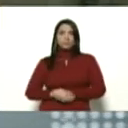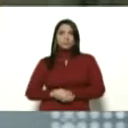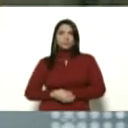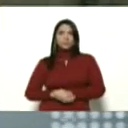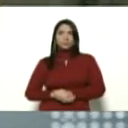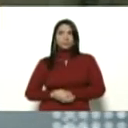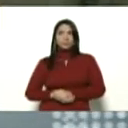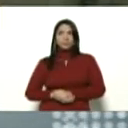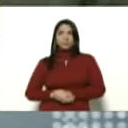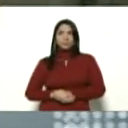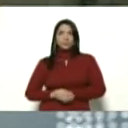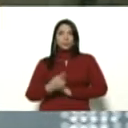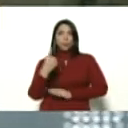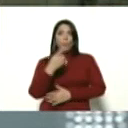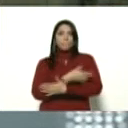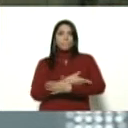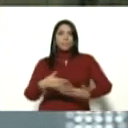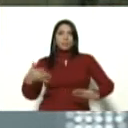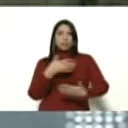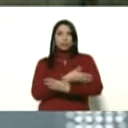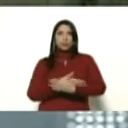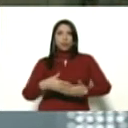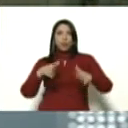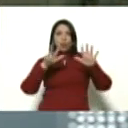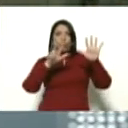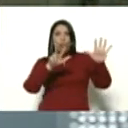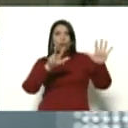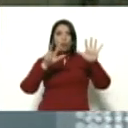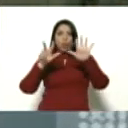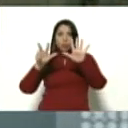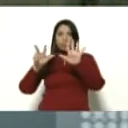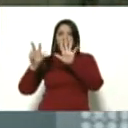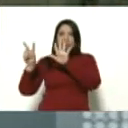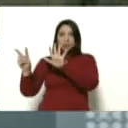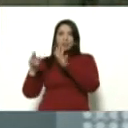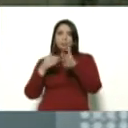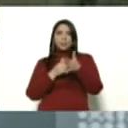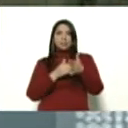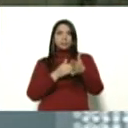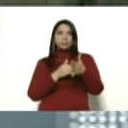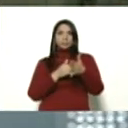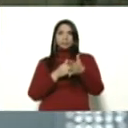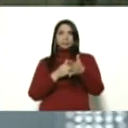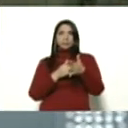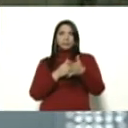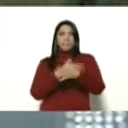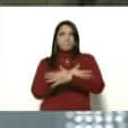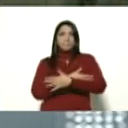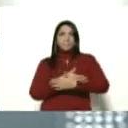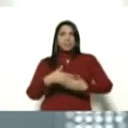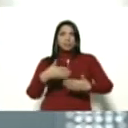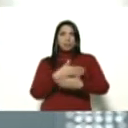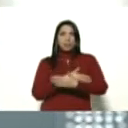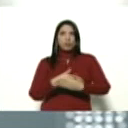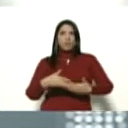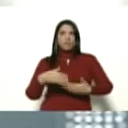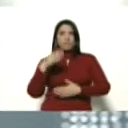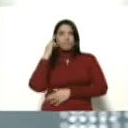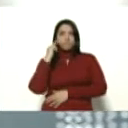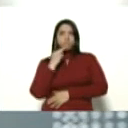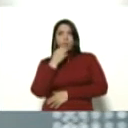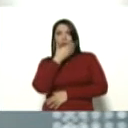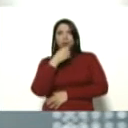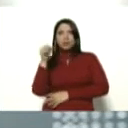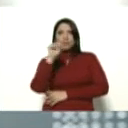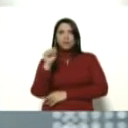un billón ochocientos ochenta y siete mil millones de bolívares para